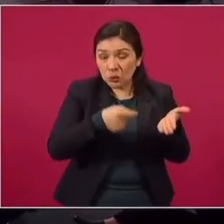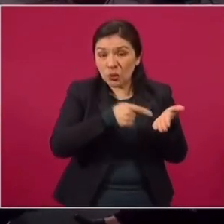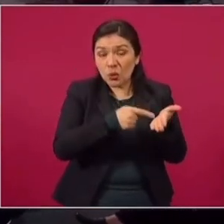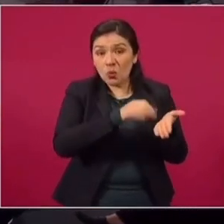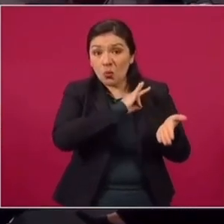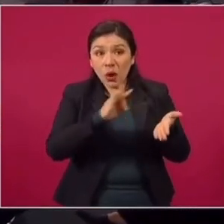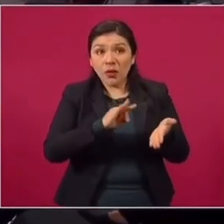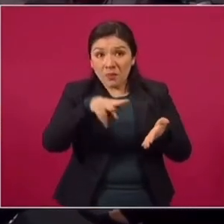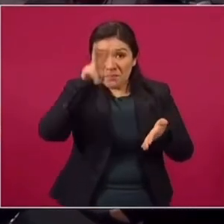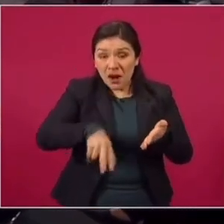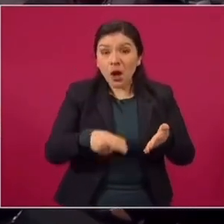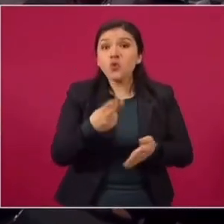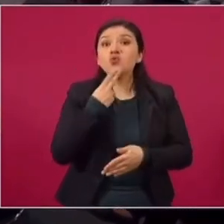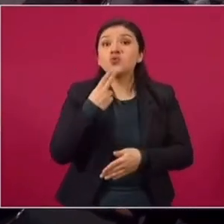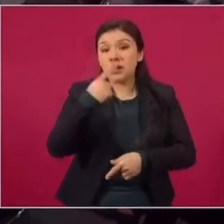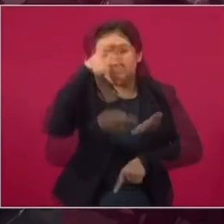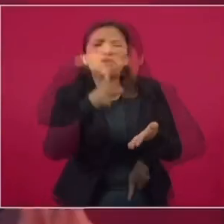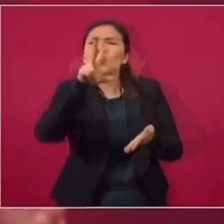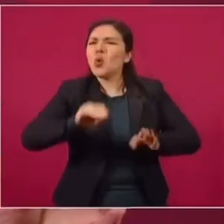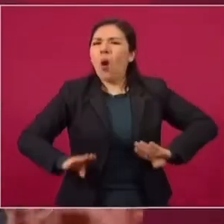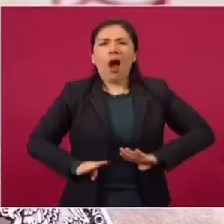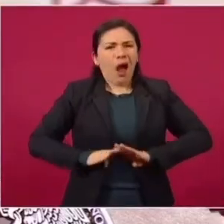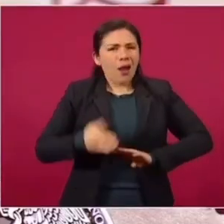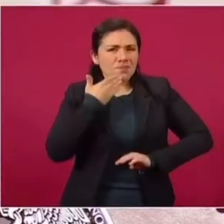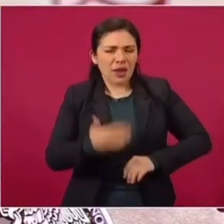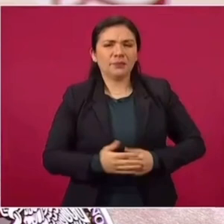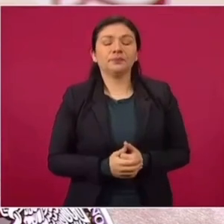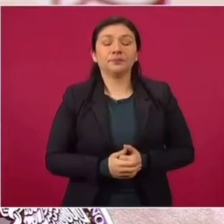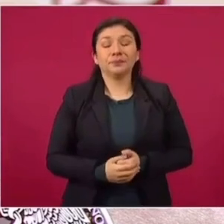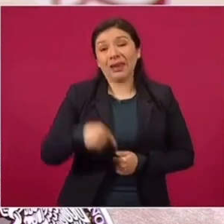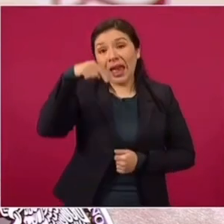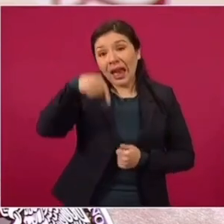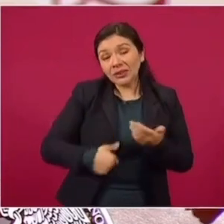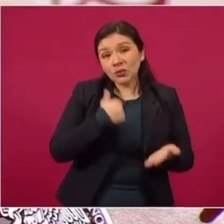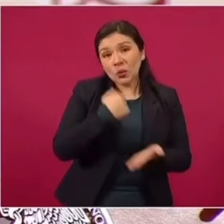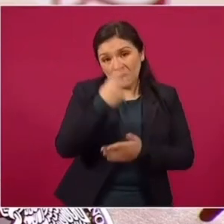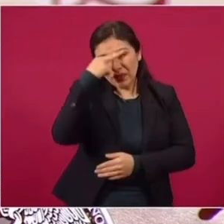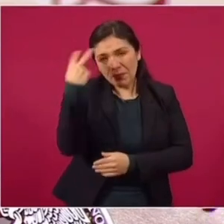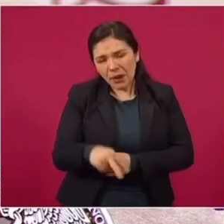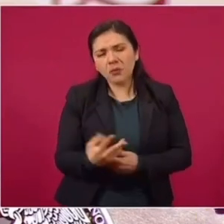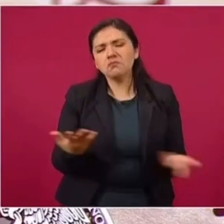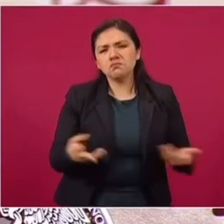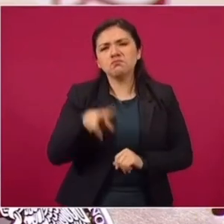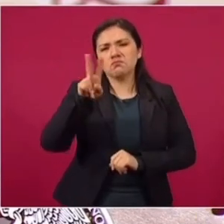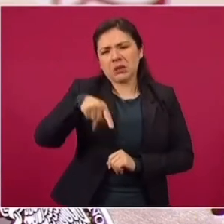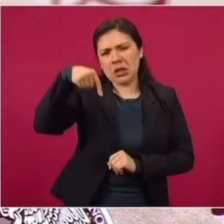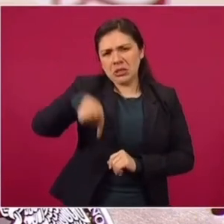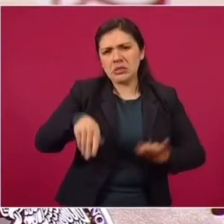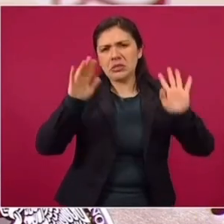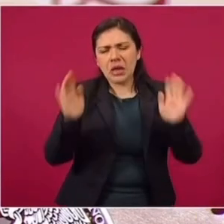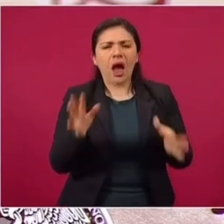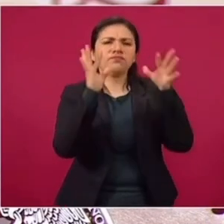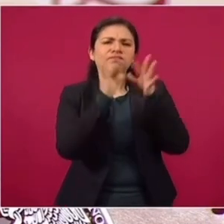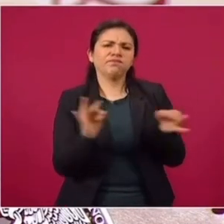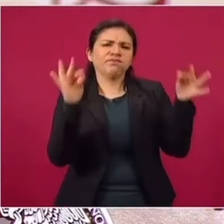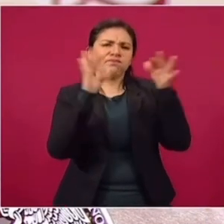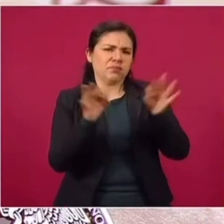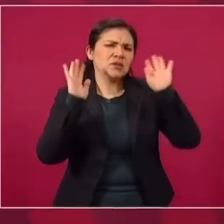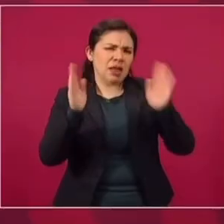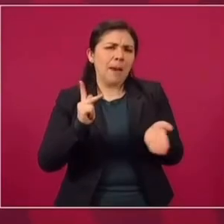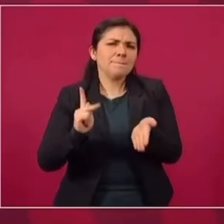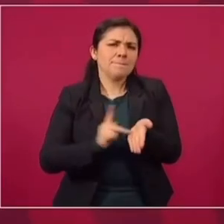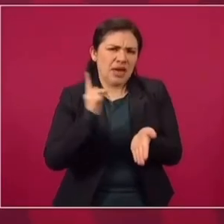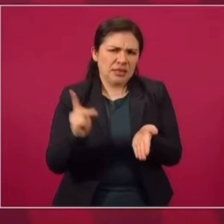muestras de utilidad suficientes. Respecto al caso de la Ciudad de México, efectivamente la Ciudad de México ya ha hecho las aclaraciones pertinentes.